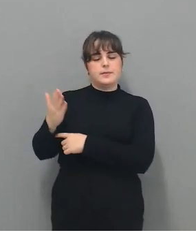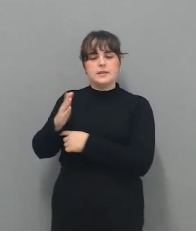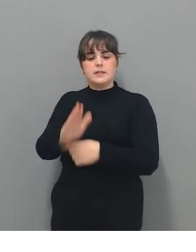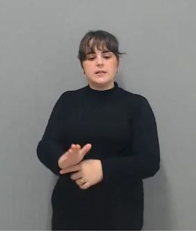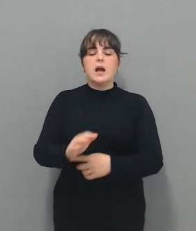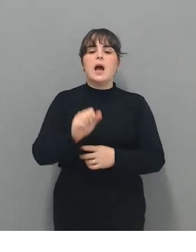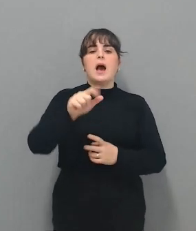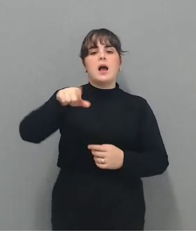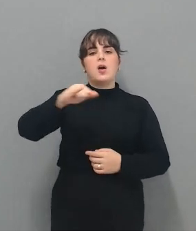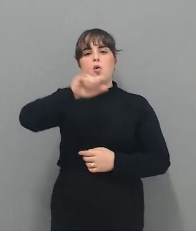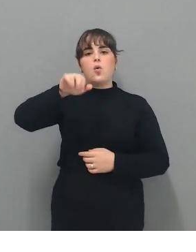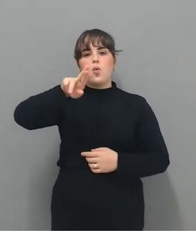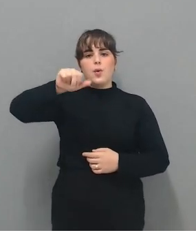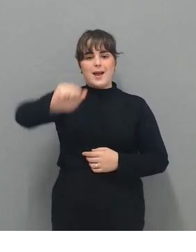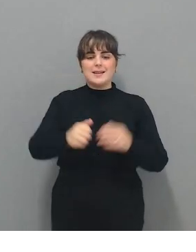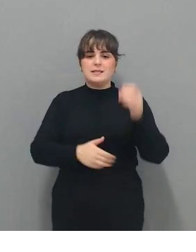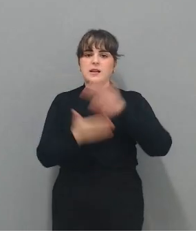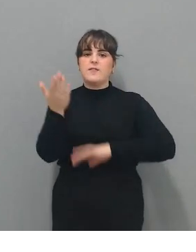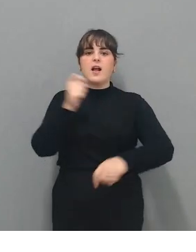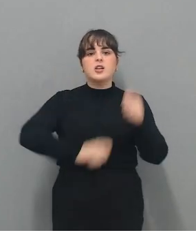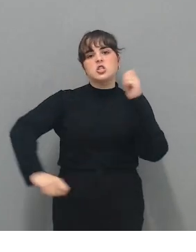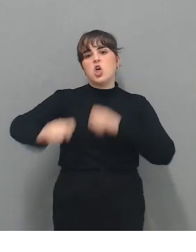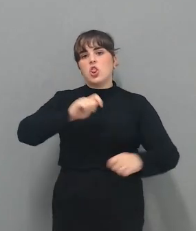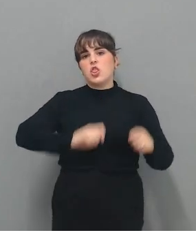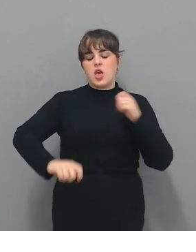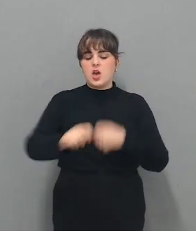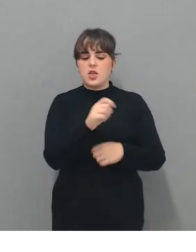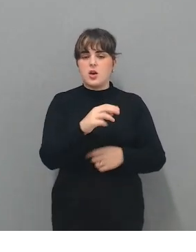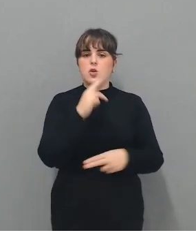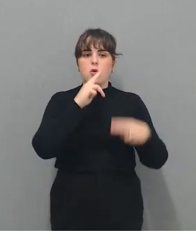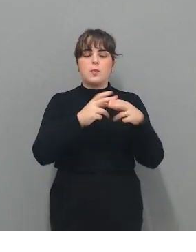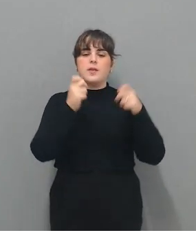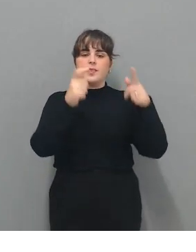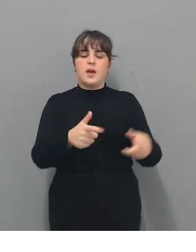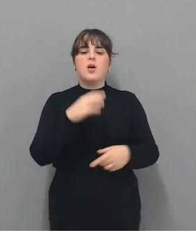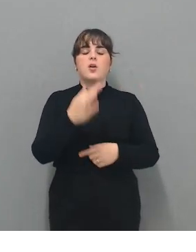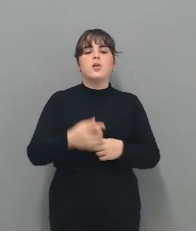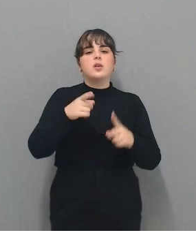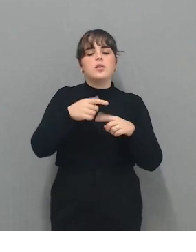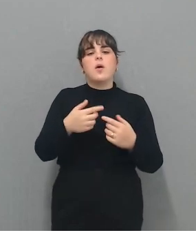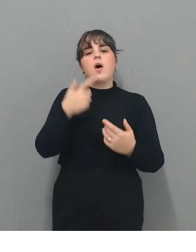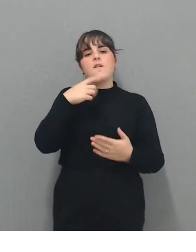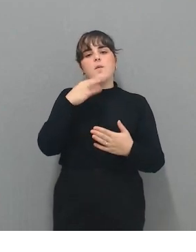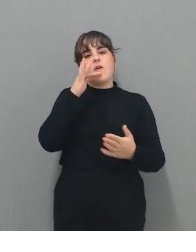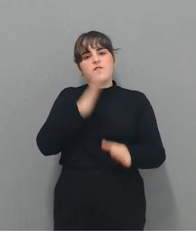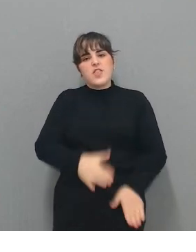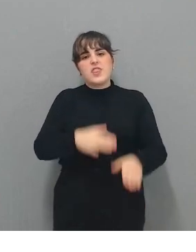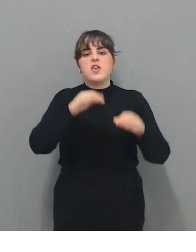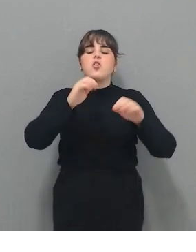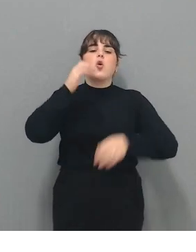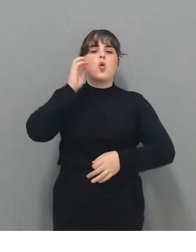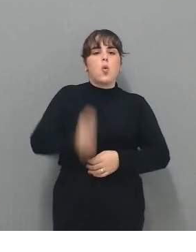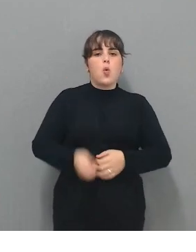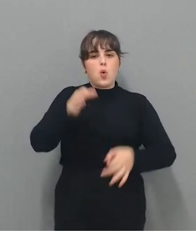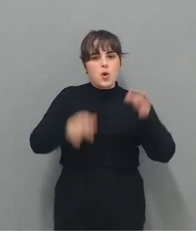Aljura es una asociación, como bien dice su nombre, para la febitización jurídica en Andalucía. En primer